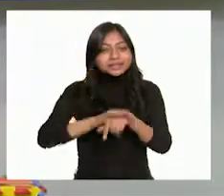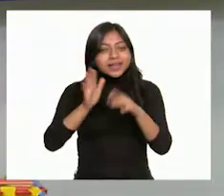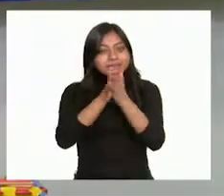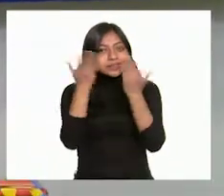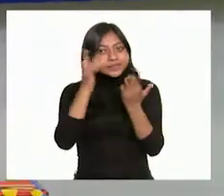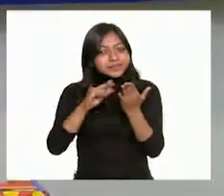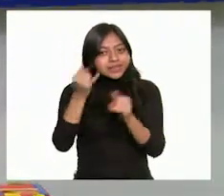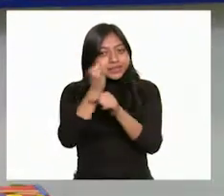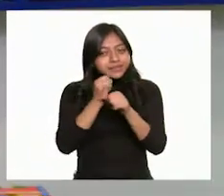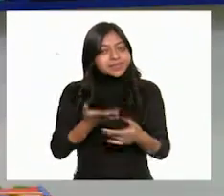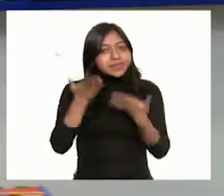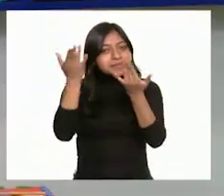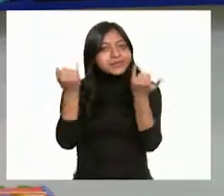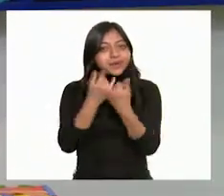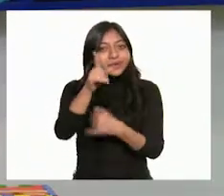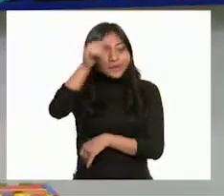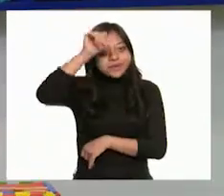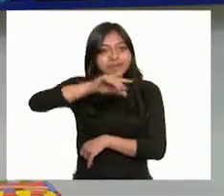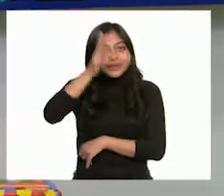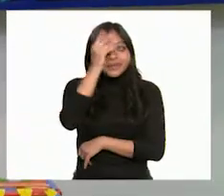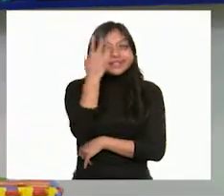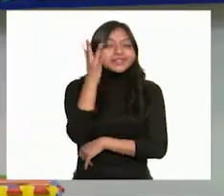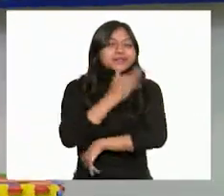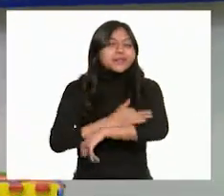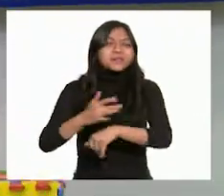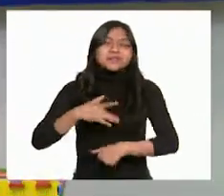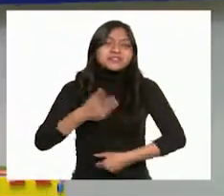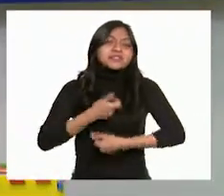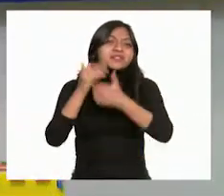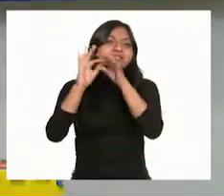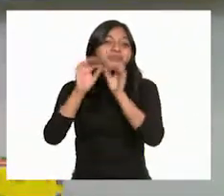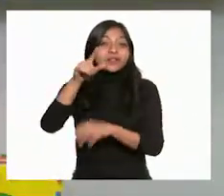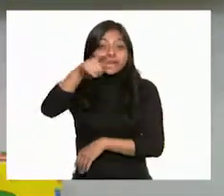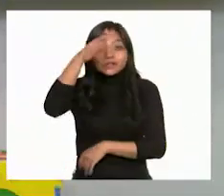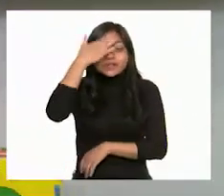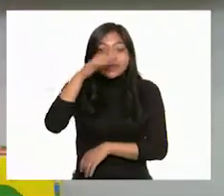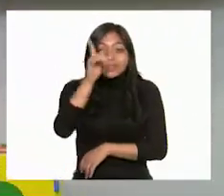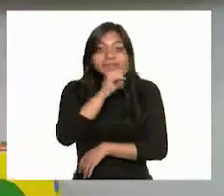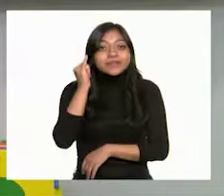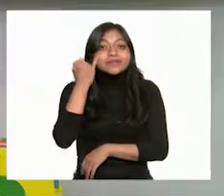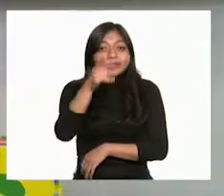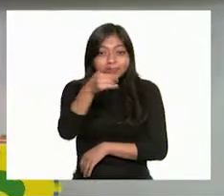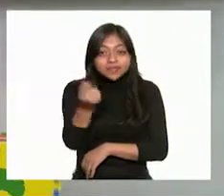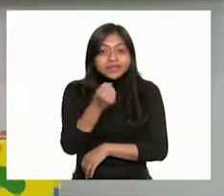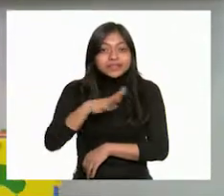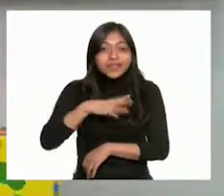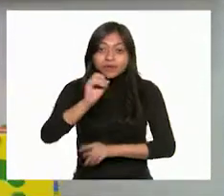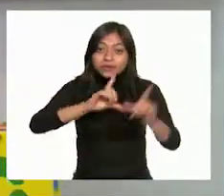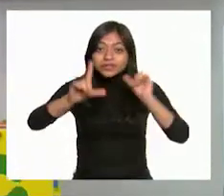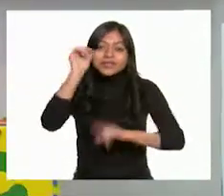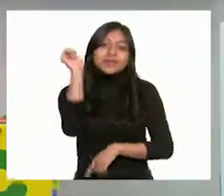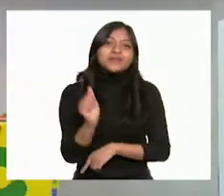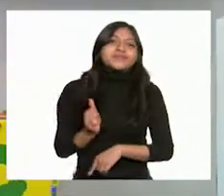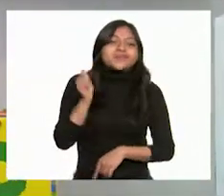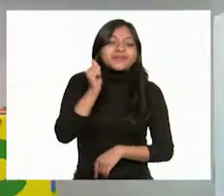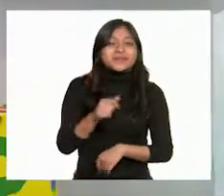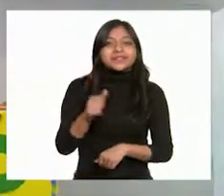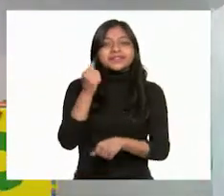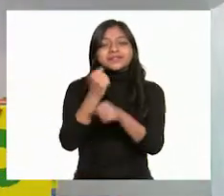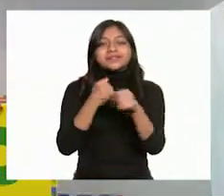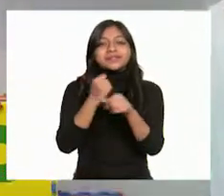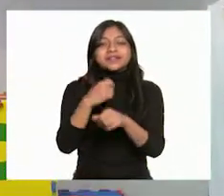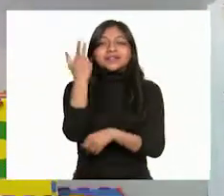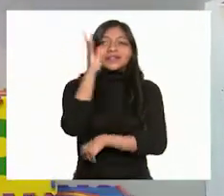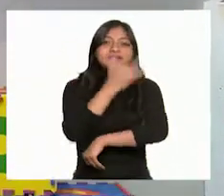consulta otros libros y comenta el tema de hoy con tu familia. Si tienes la fortuna de hablar una lengua indígena, aprovecha también este momento para practicarla